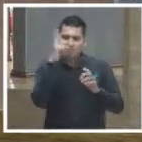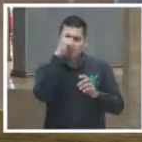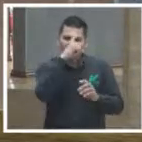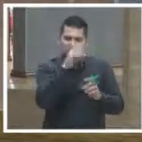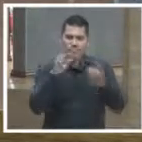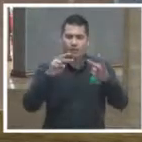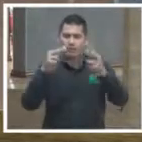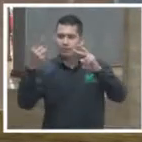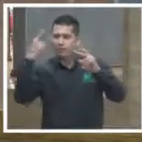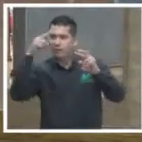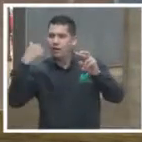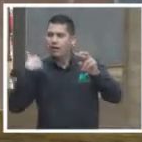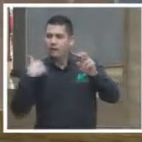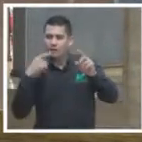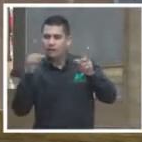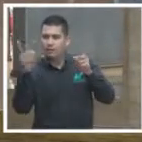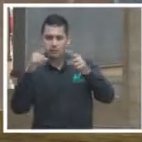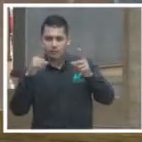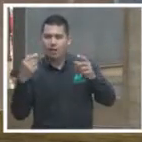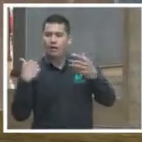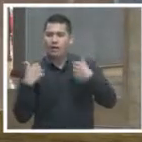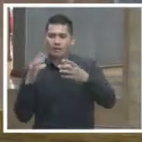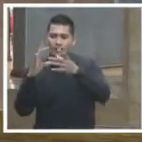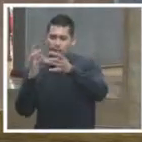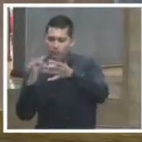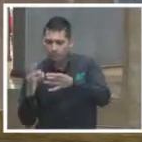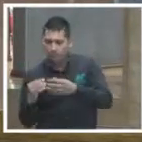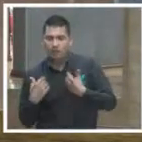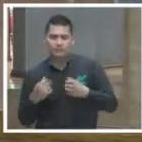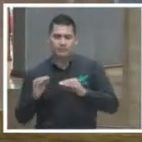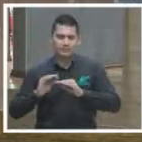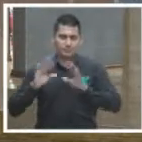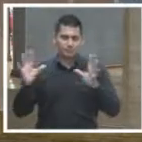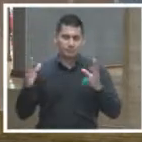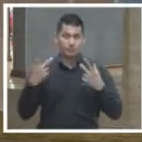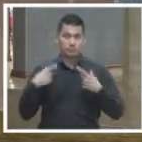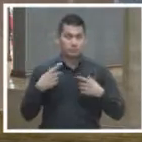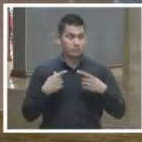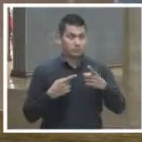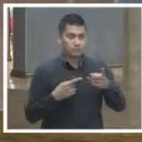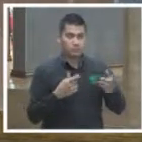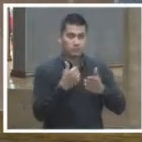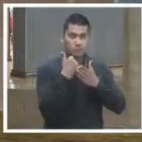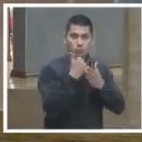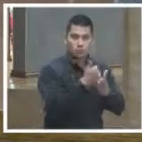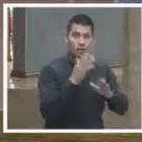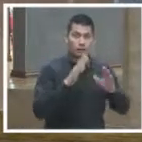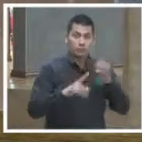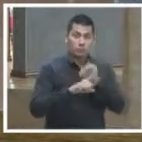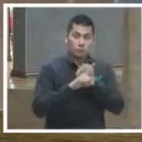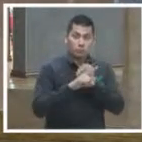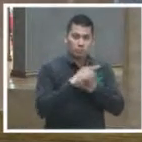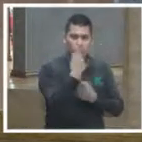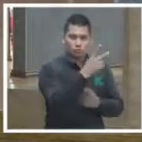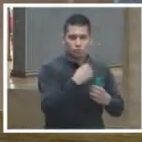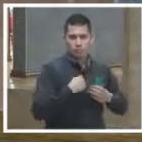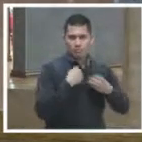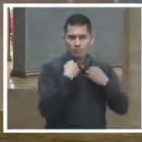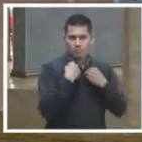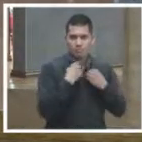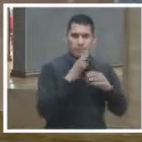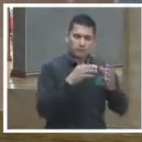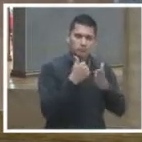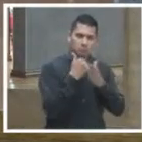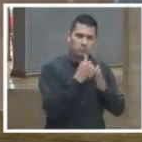tienen una sección de justicia cerca en donde ayudan a la ciudadanía a resolverse los problemas de su vida diaria por ejemplo